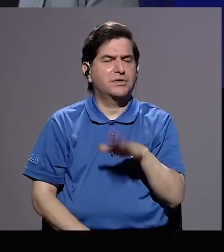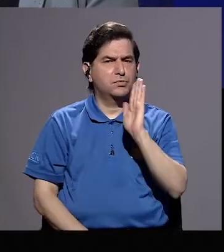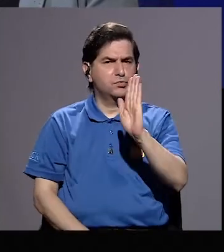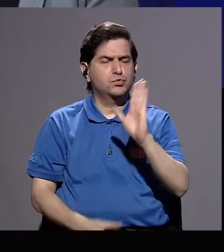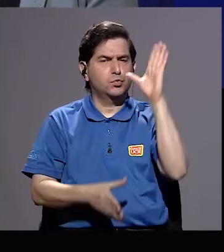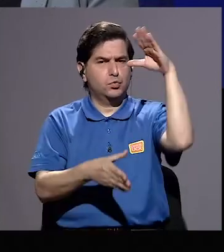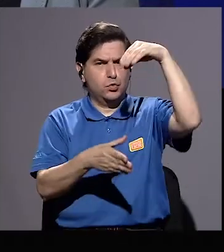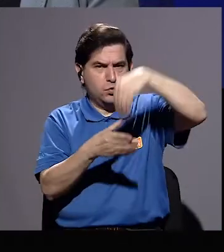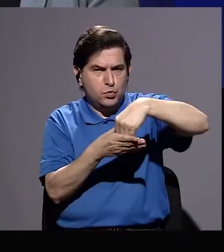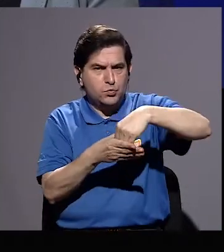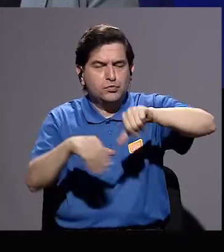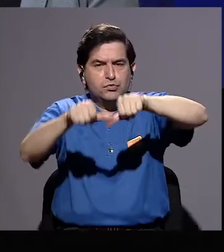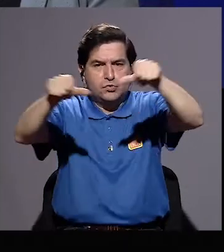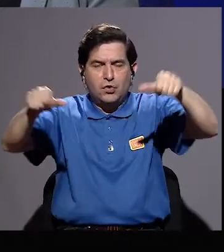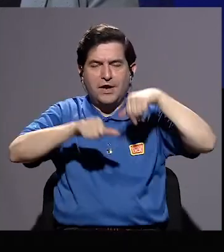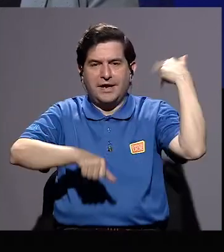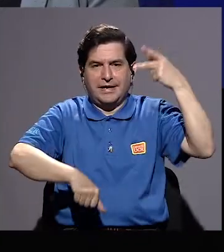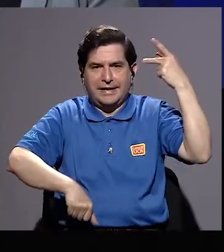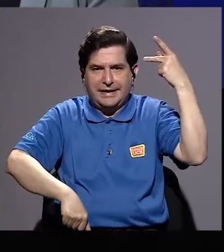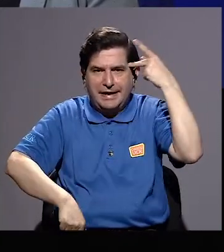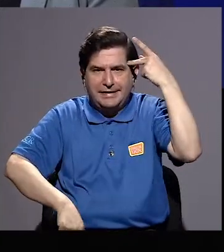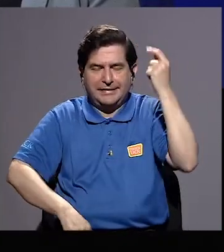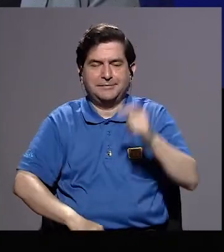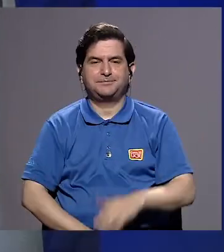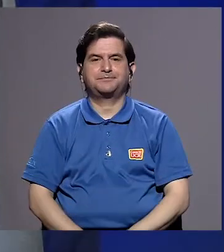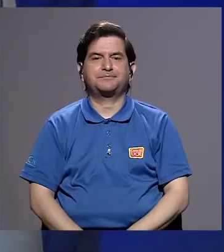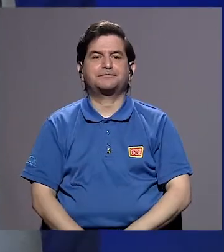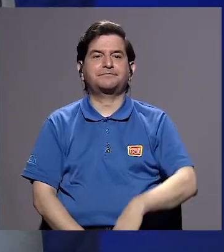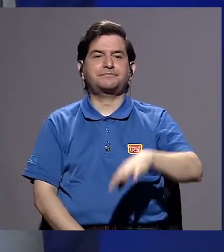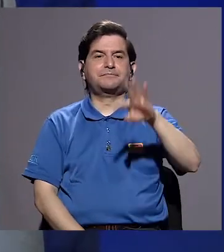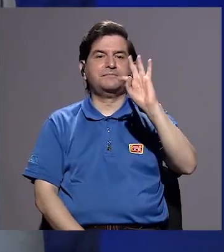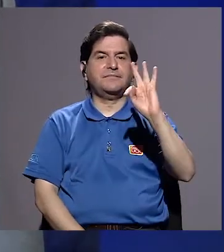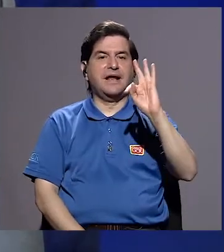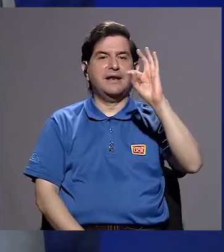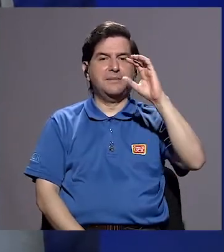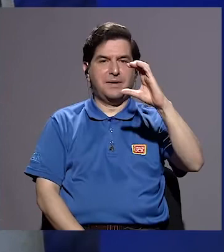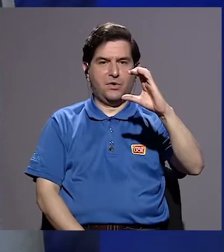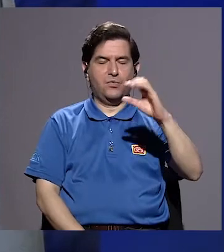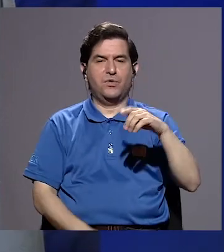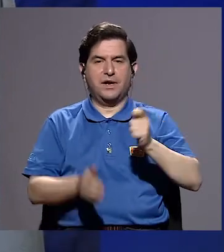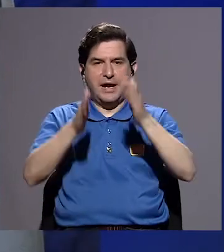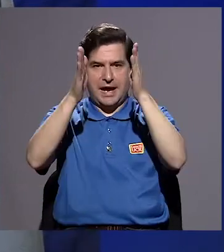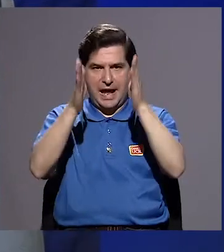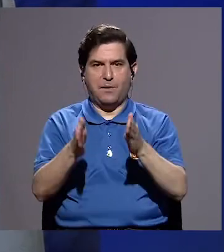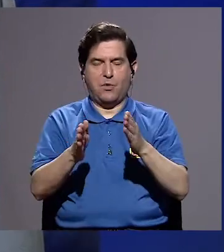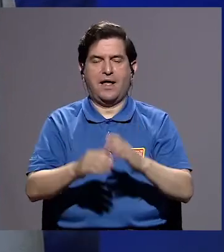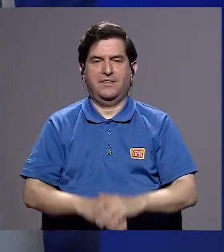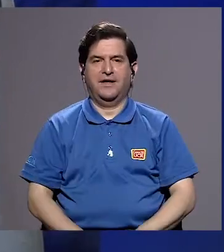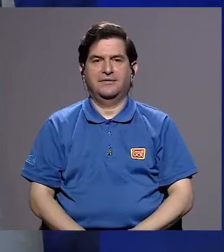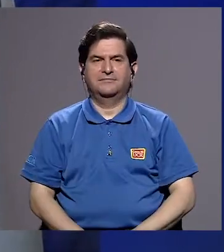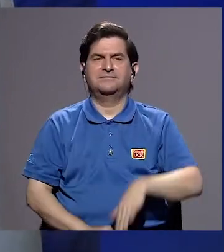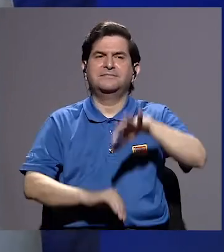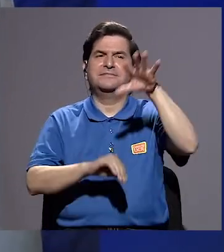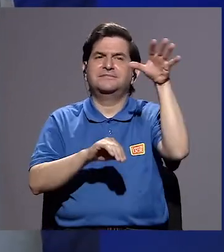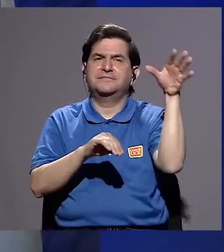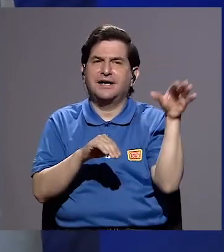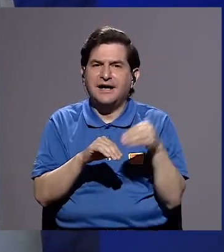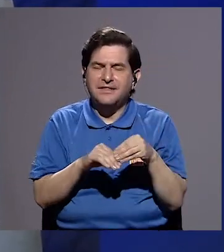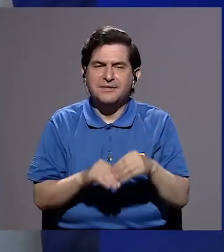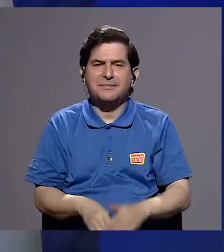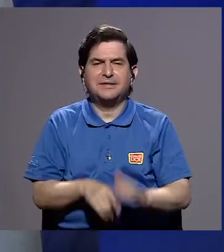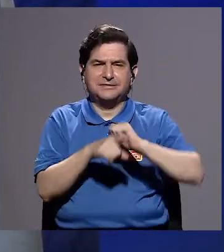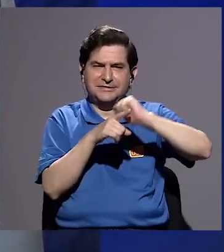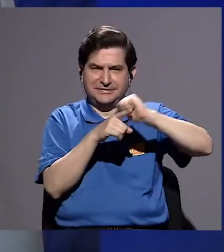su incorporación en el ámbito político. Doña Telma, usted es abogada y aparte